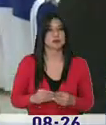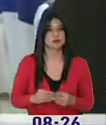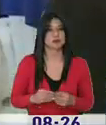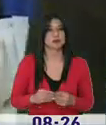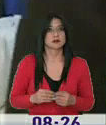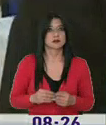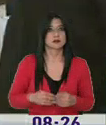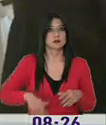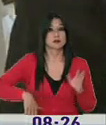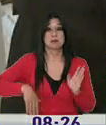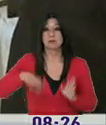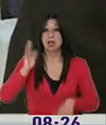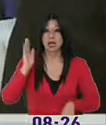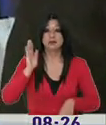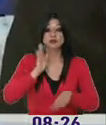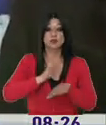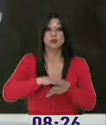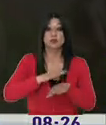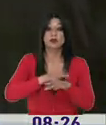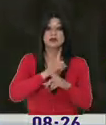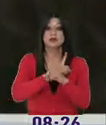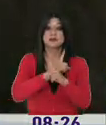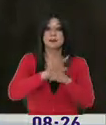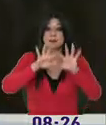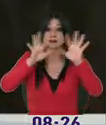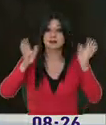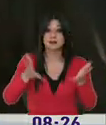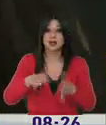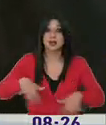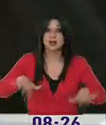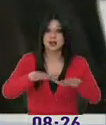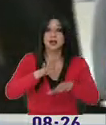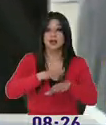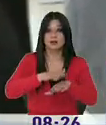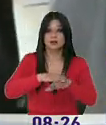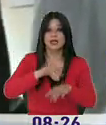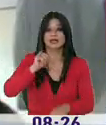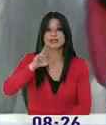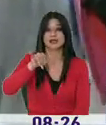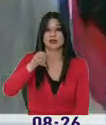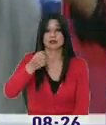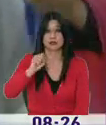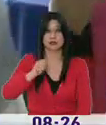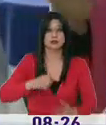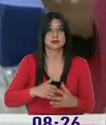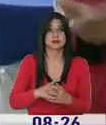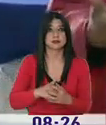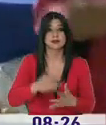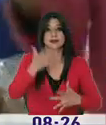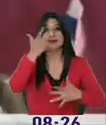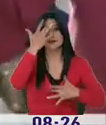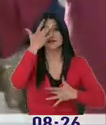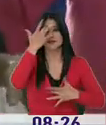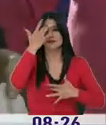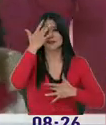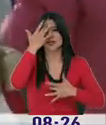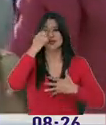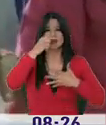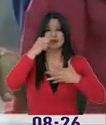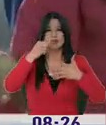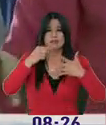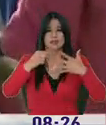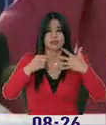a nivel mundial de discapacidad en este grupo etario. Y sí, precisamente es conocida como la enfermedad de las mil caras porque en cada